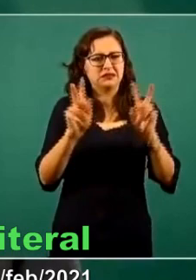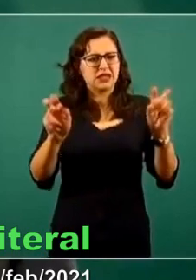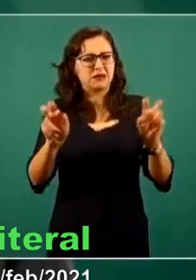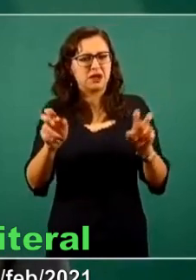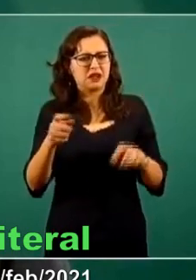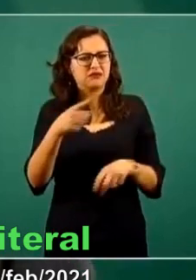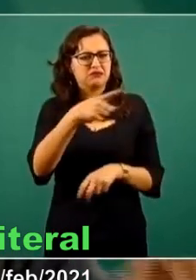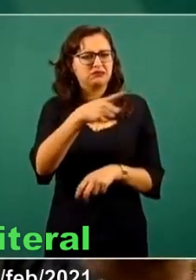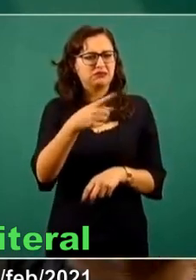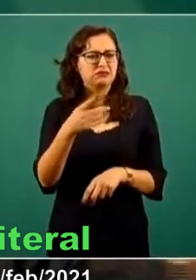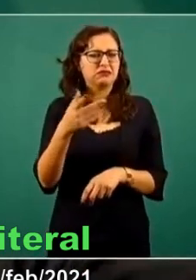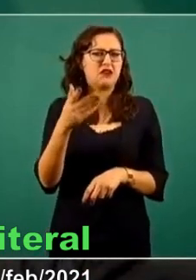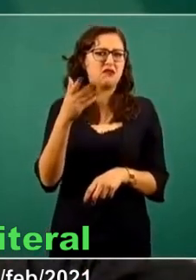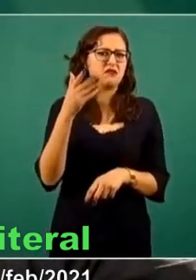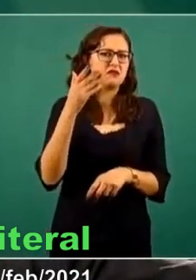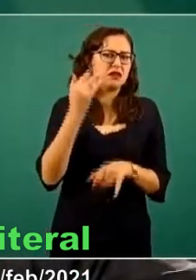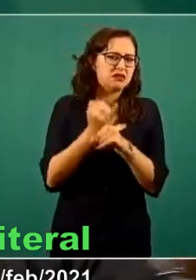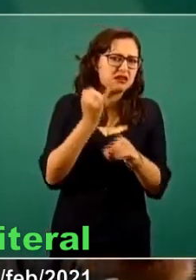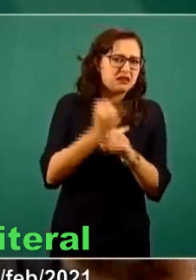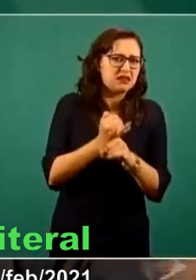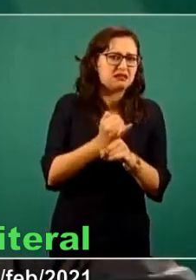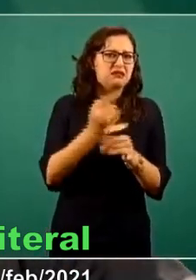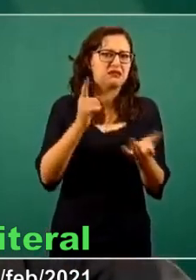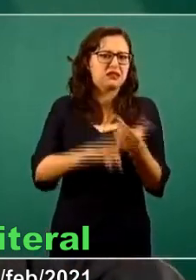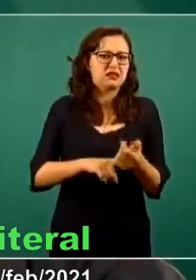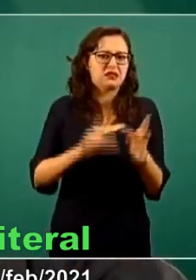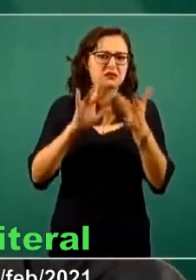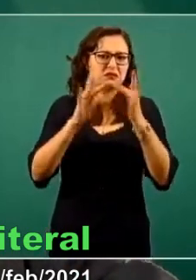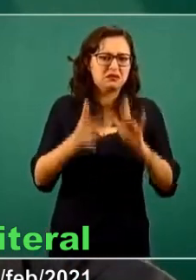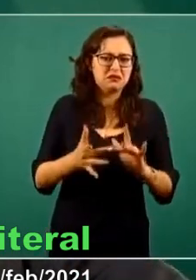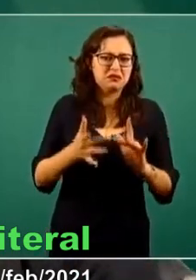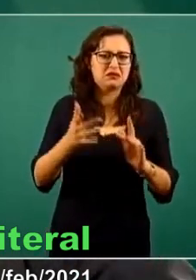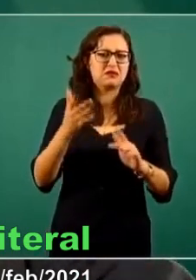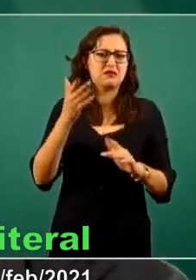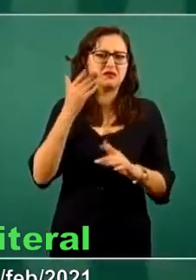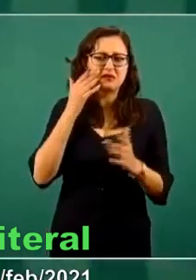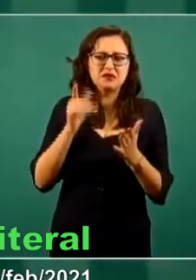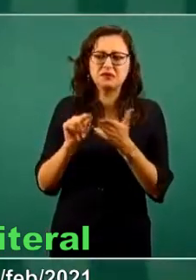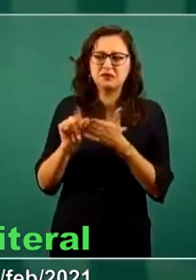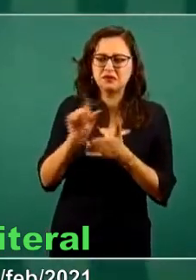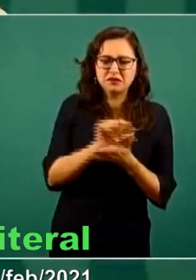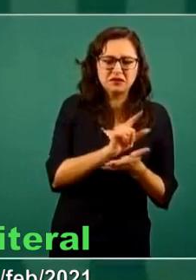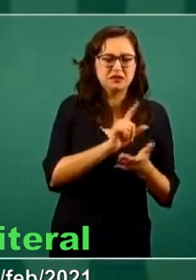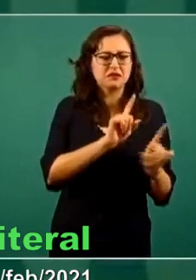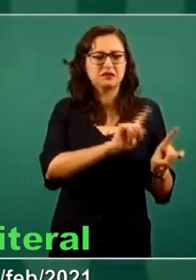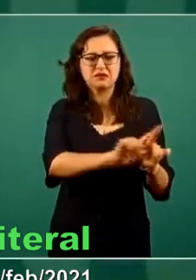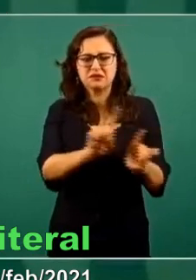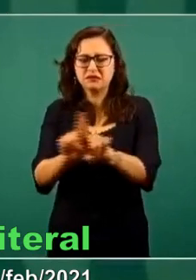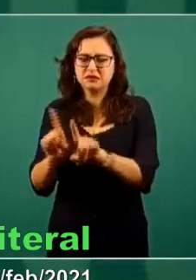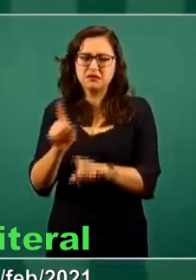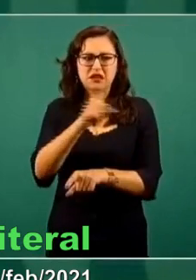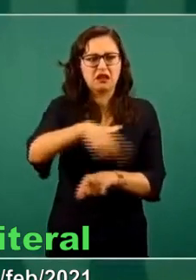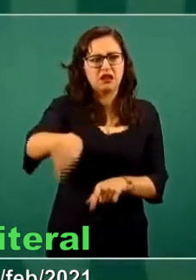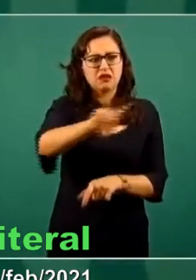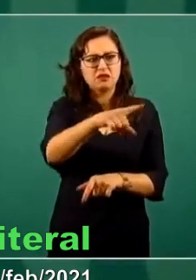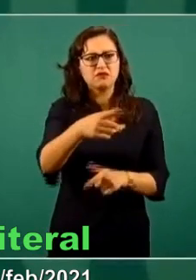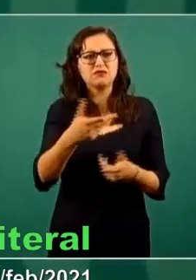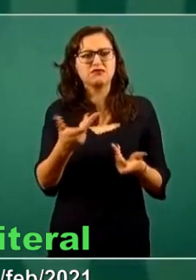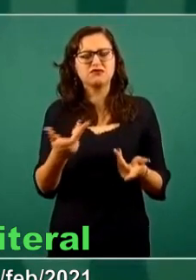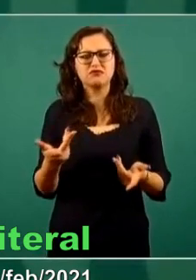cuando silenciaron al presidente Trump.